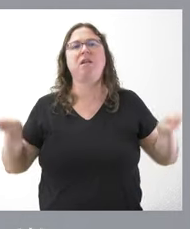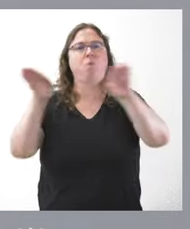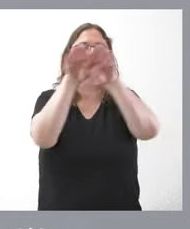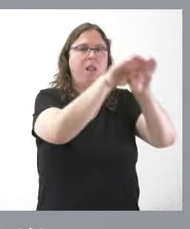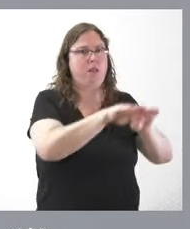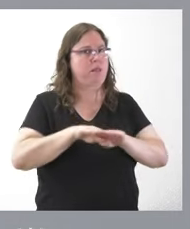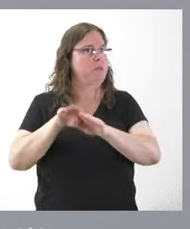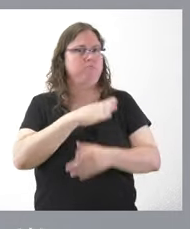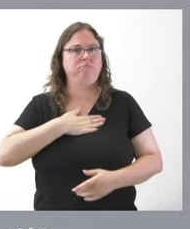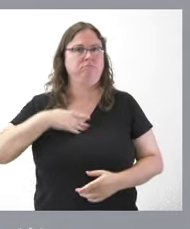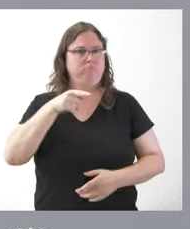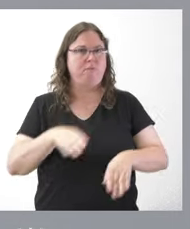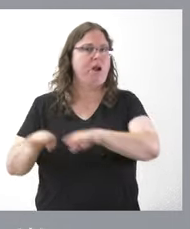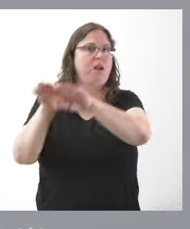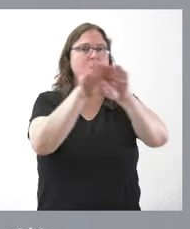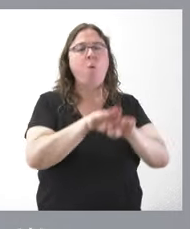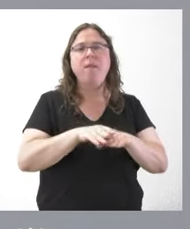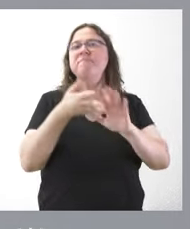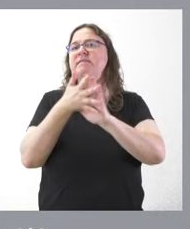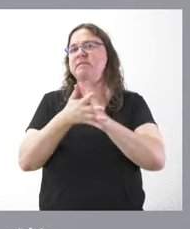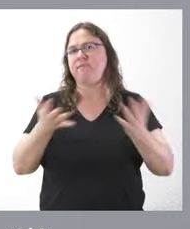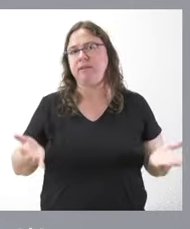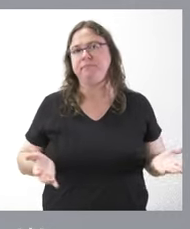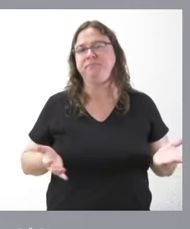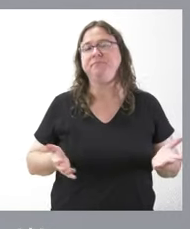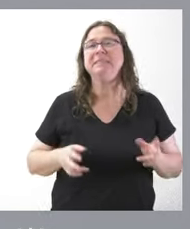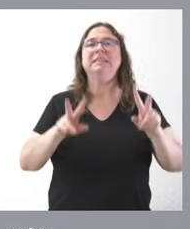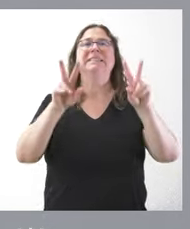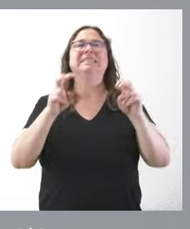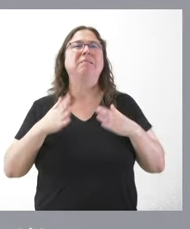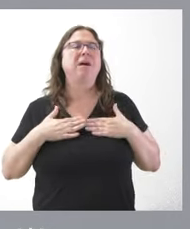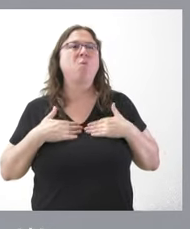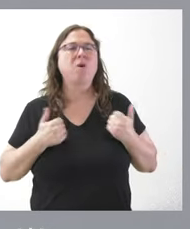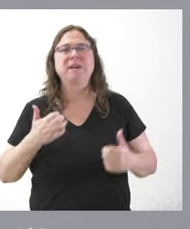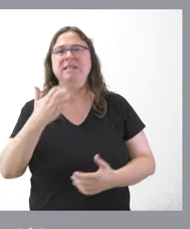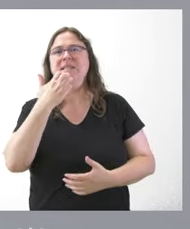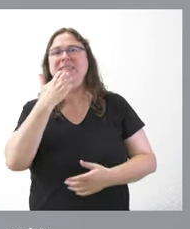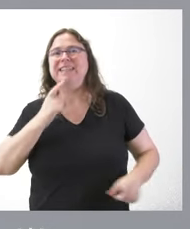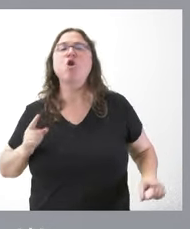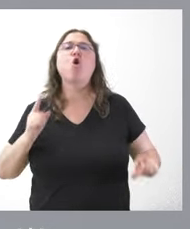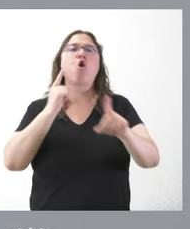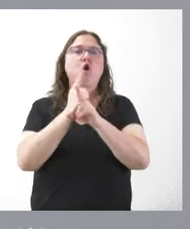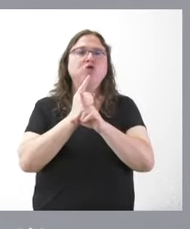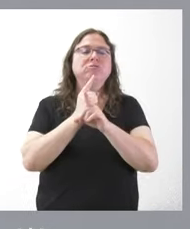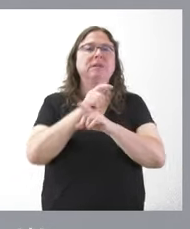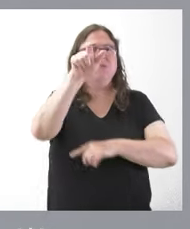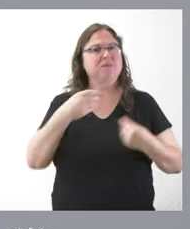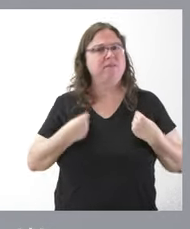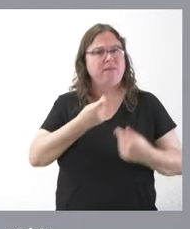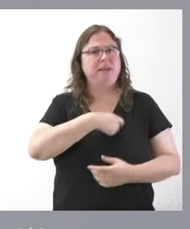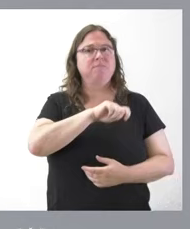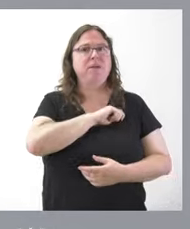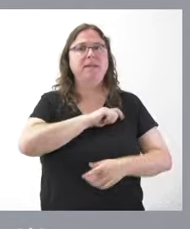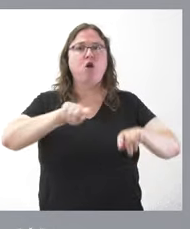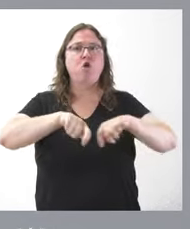y por tanto cualquier cuestión que rompa la igualdad entre españoles que dé más derechos a algunos